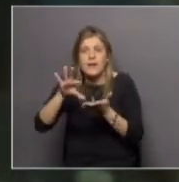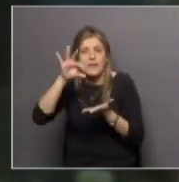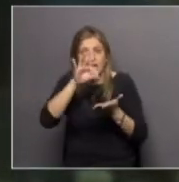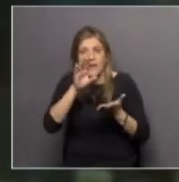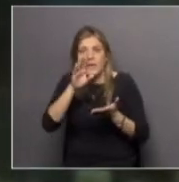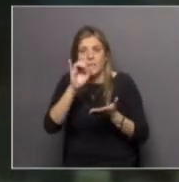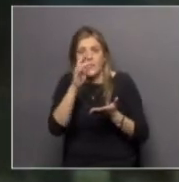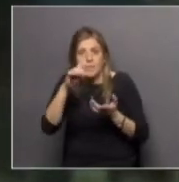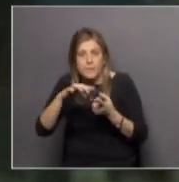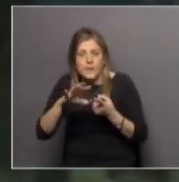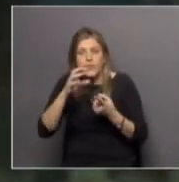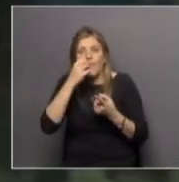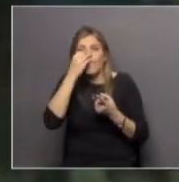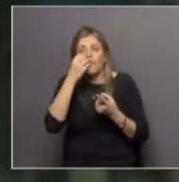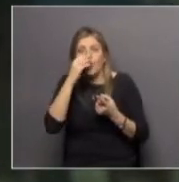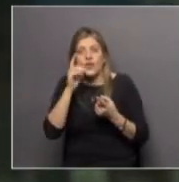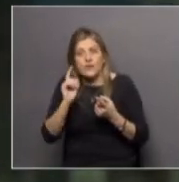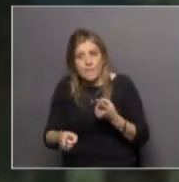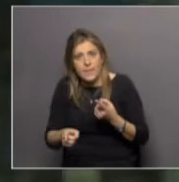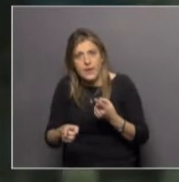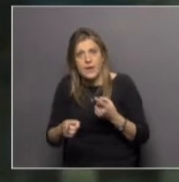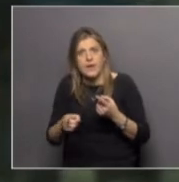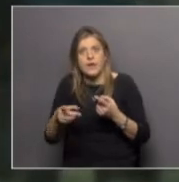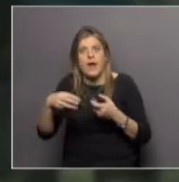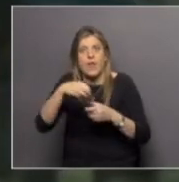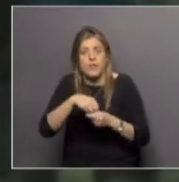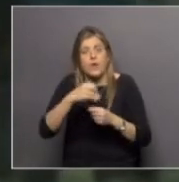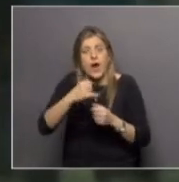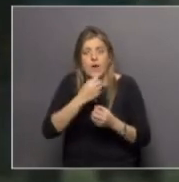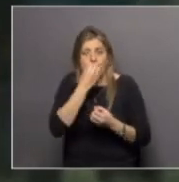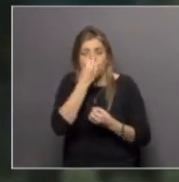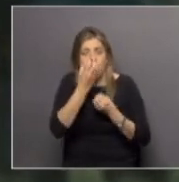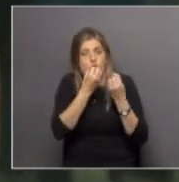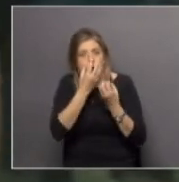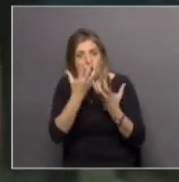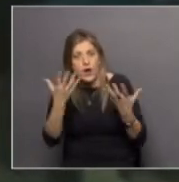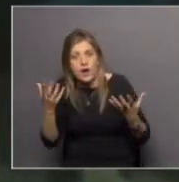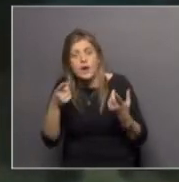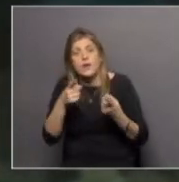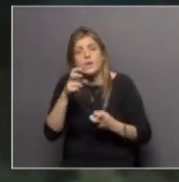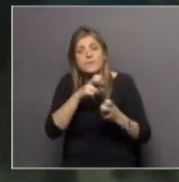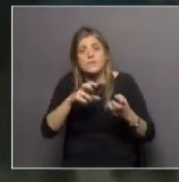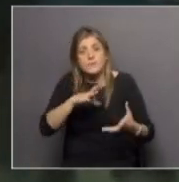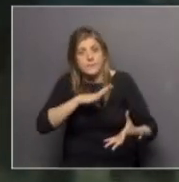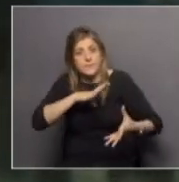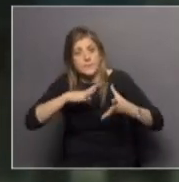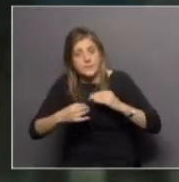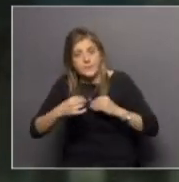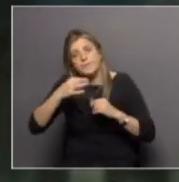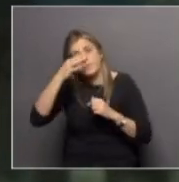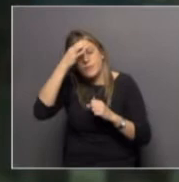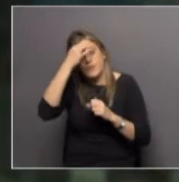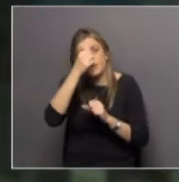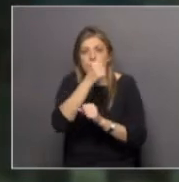de flores que están disponibles dentro de nuestra flora y tratar de adaptar esa tecnología y